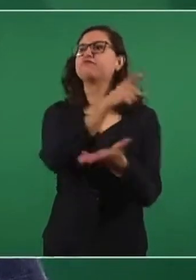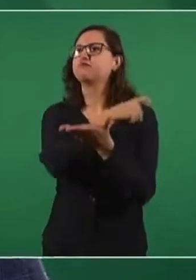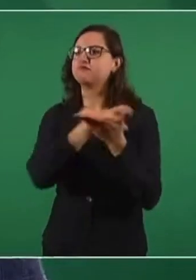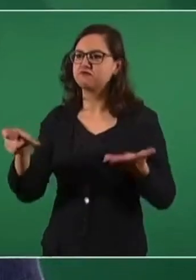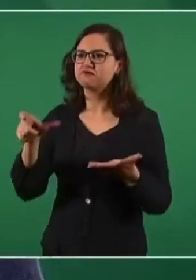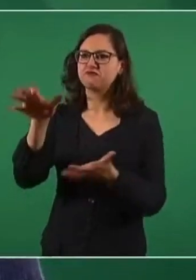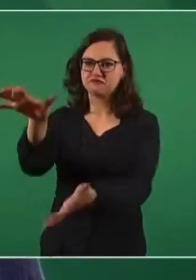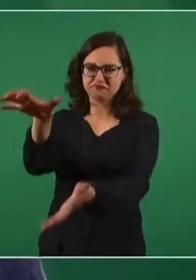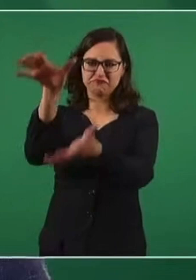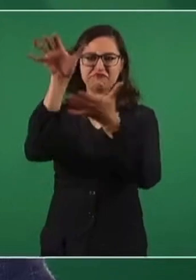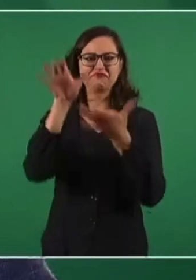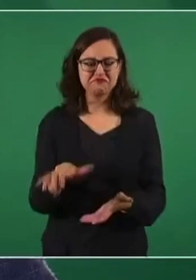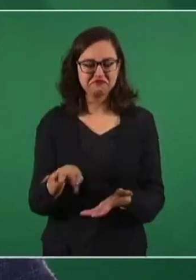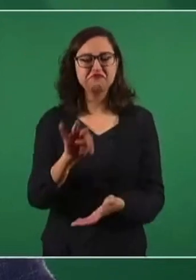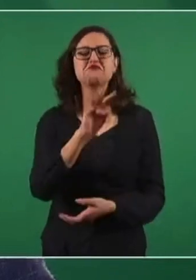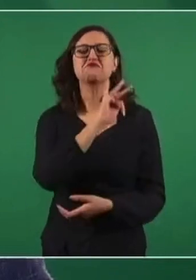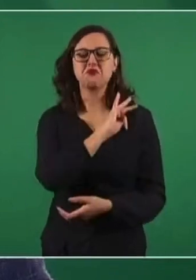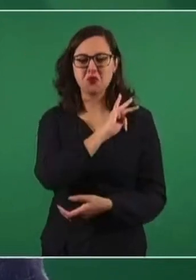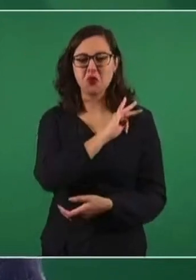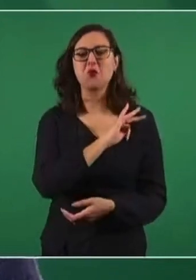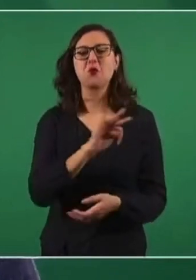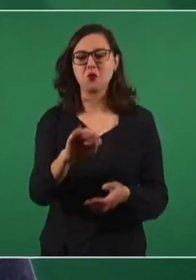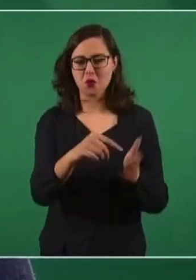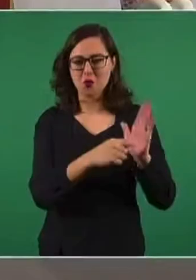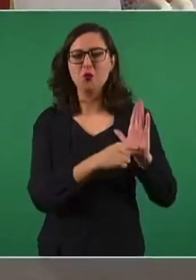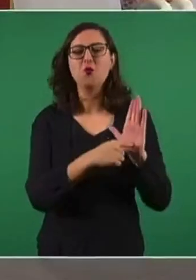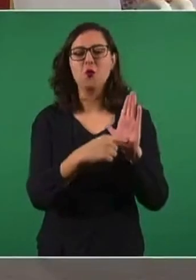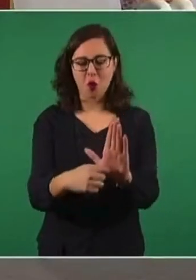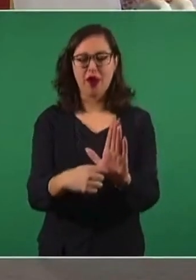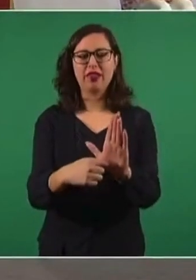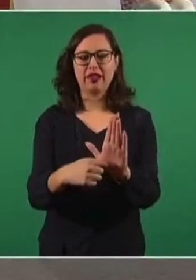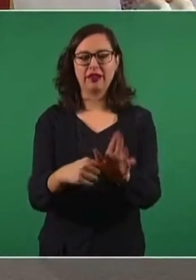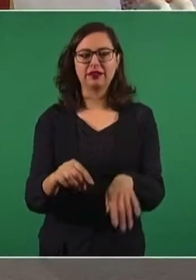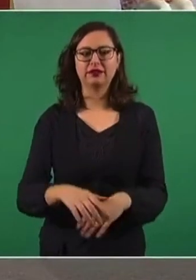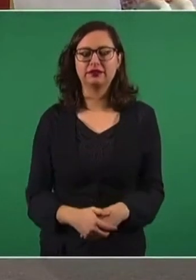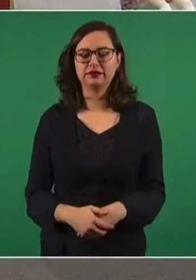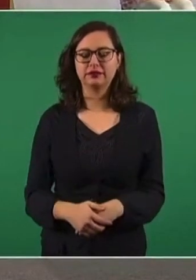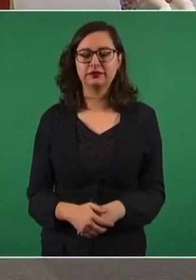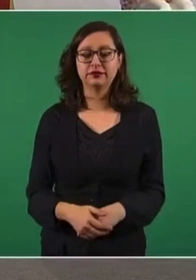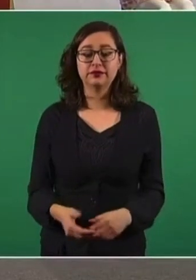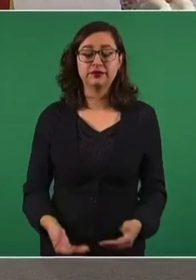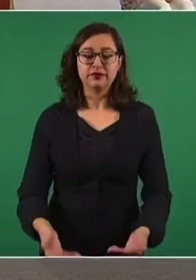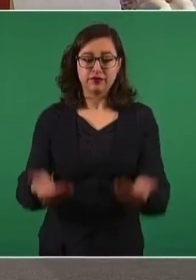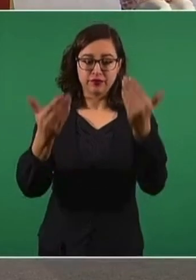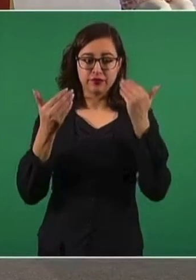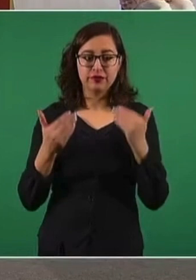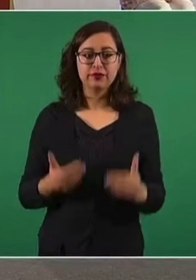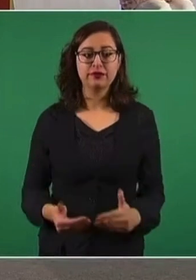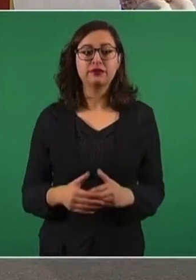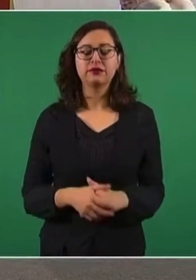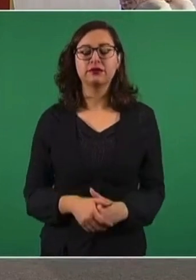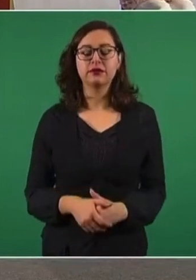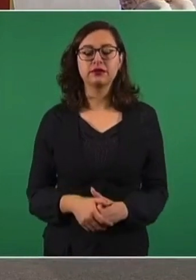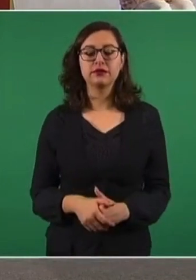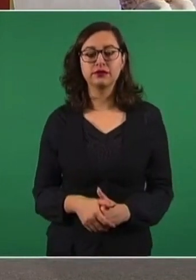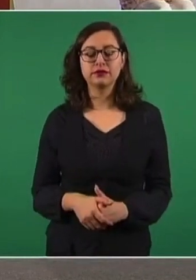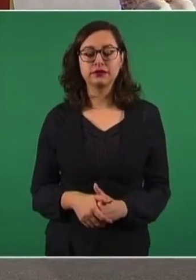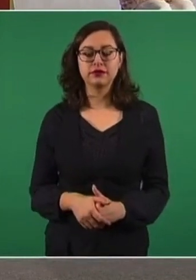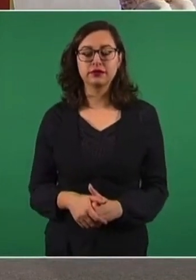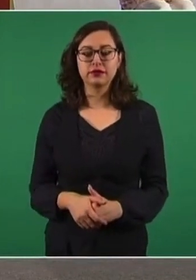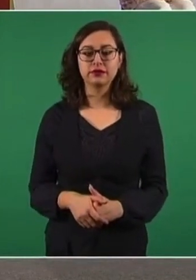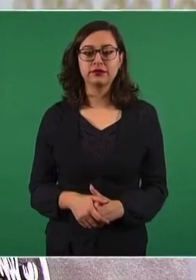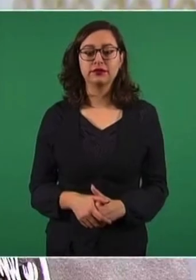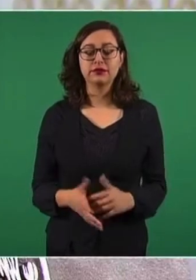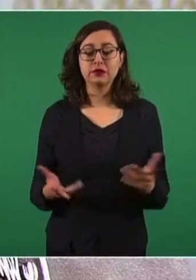con las siguientes características. Seis son. Primero, en la siguiente lámina, sí fue posible comprar